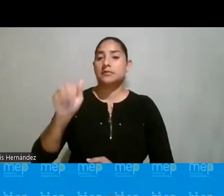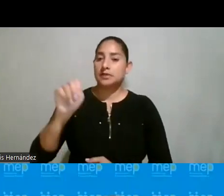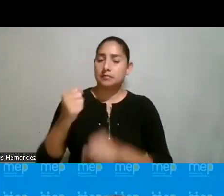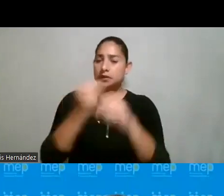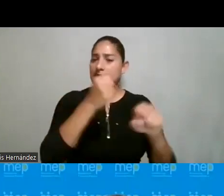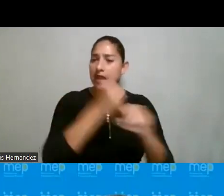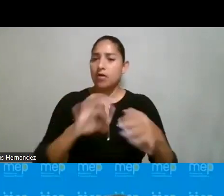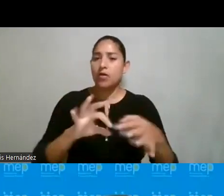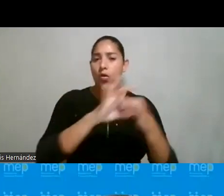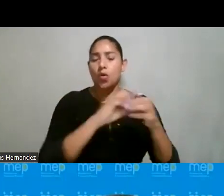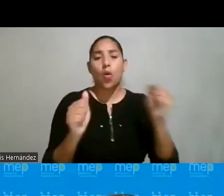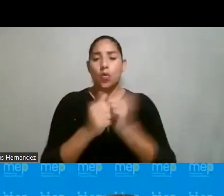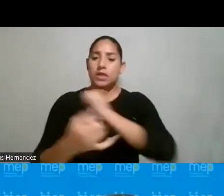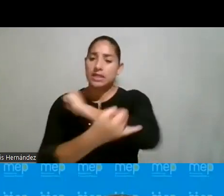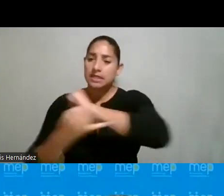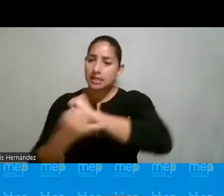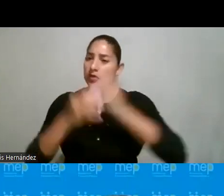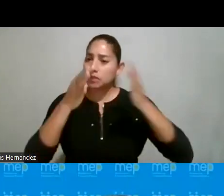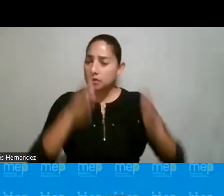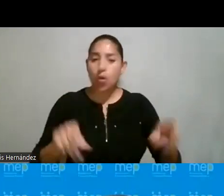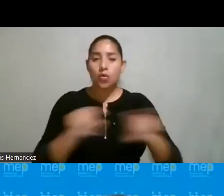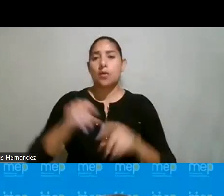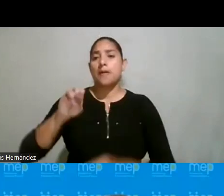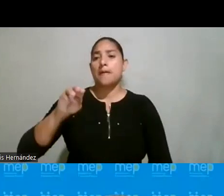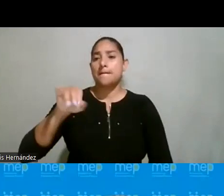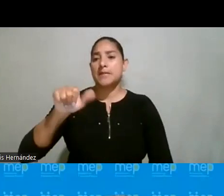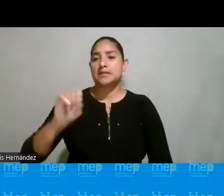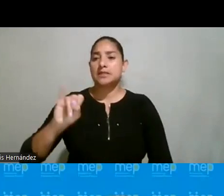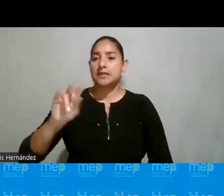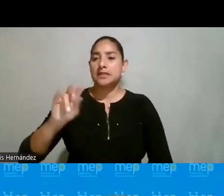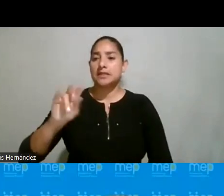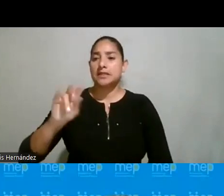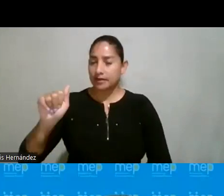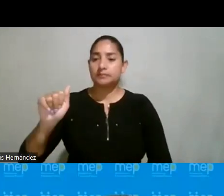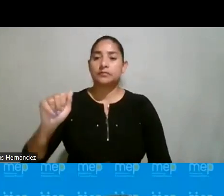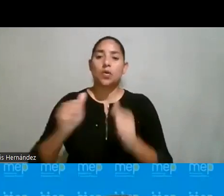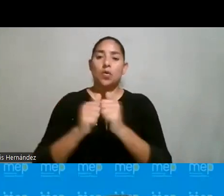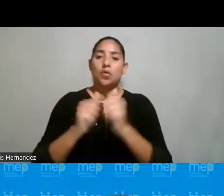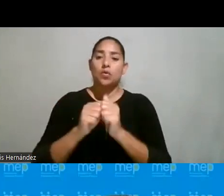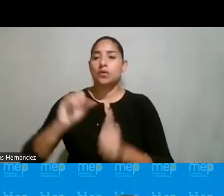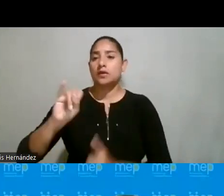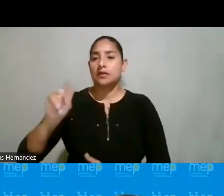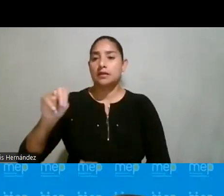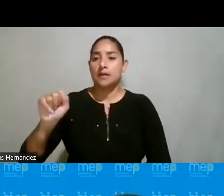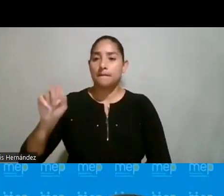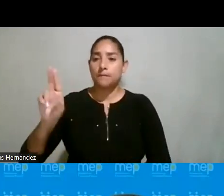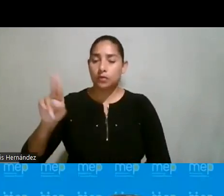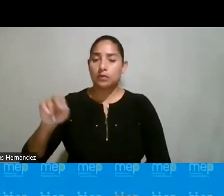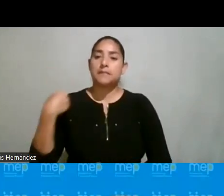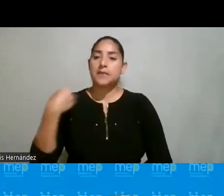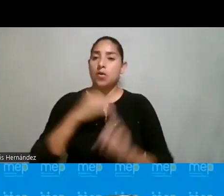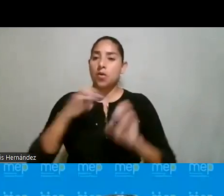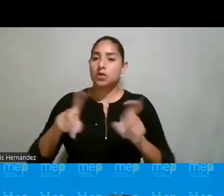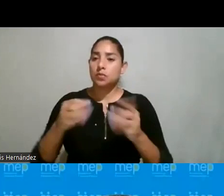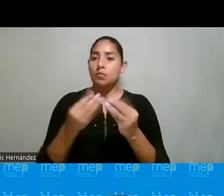con el Colegio Federado de Ingenieros y Arquitectos, con el MISIS, con el INA, con el INAMU, en el Ministerio de Educación